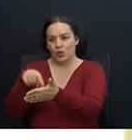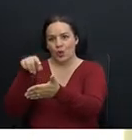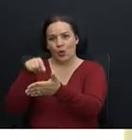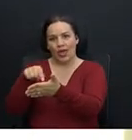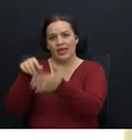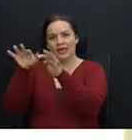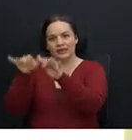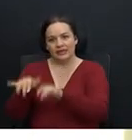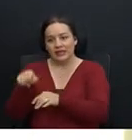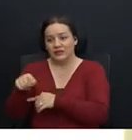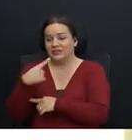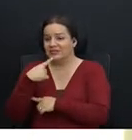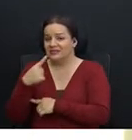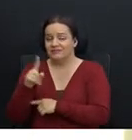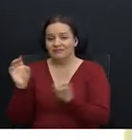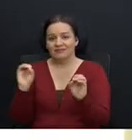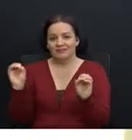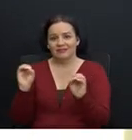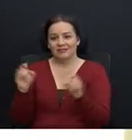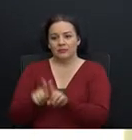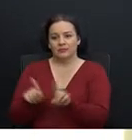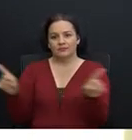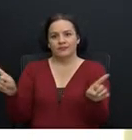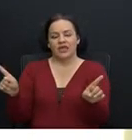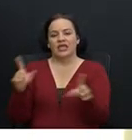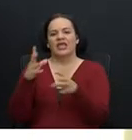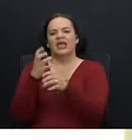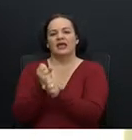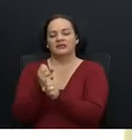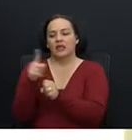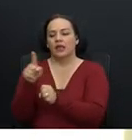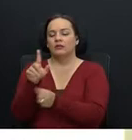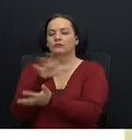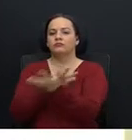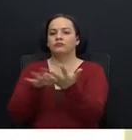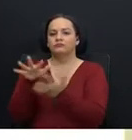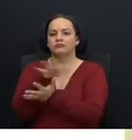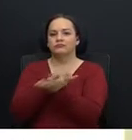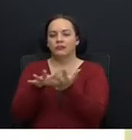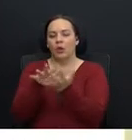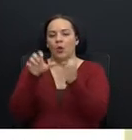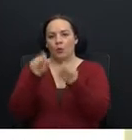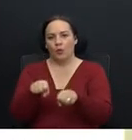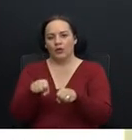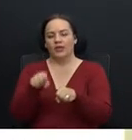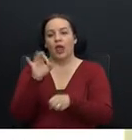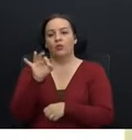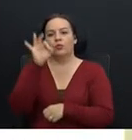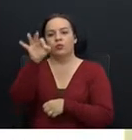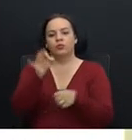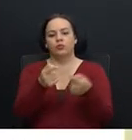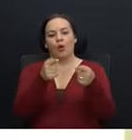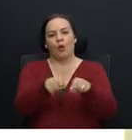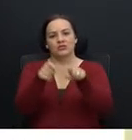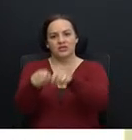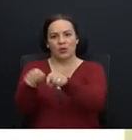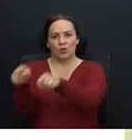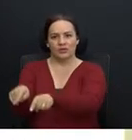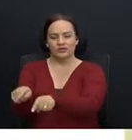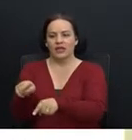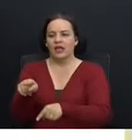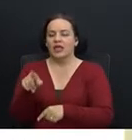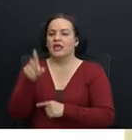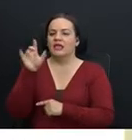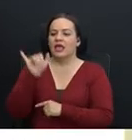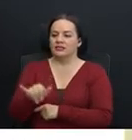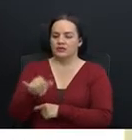propiciando una indebida confusión que puede tener consecuencias no deseadas y así se lo hemos